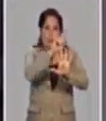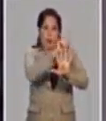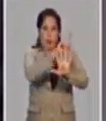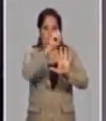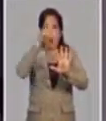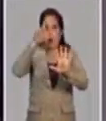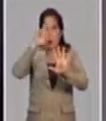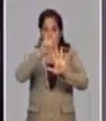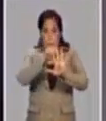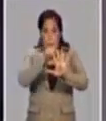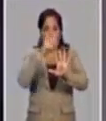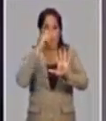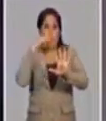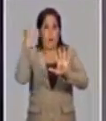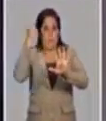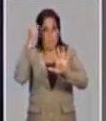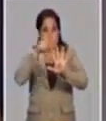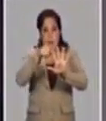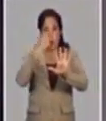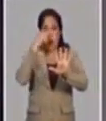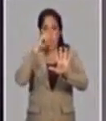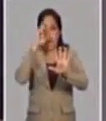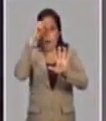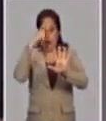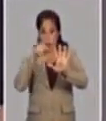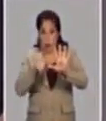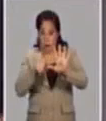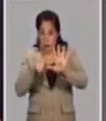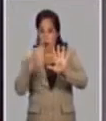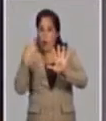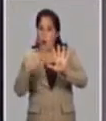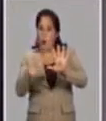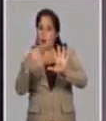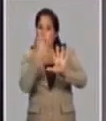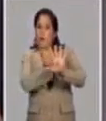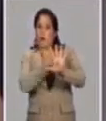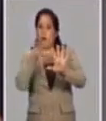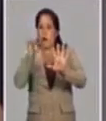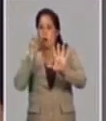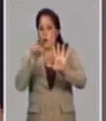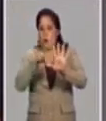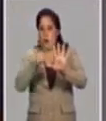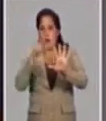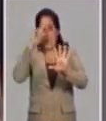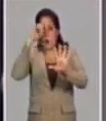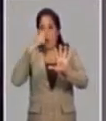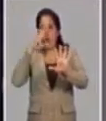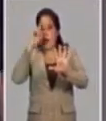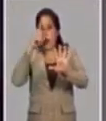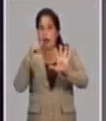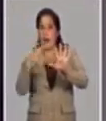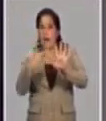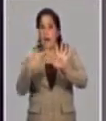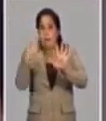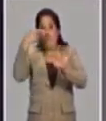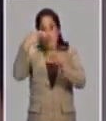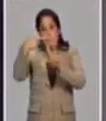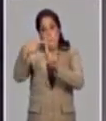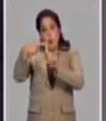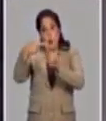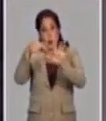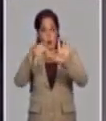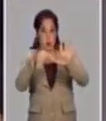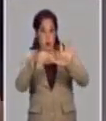01, Soberana 02, Mambisa y Abdala, ahora tenemos el candidato Soberana Plus,